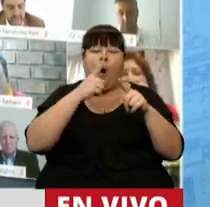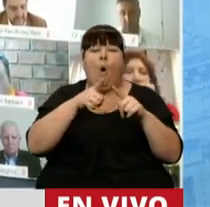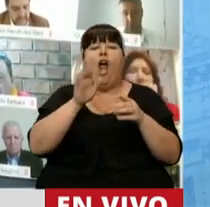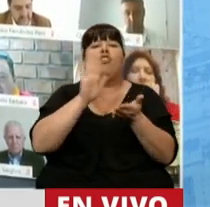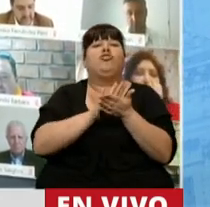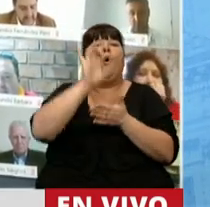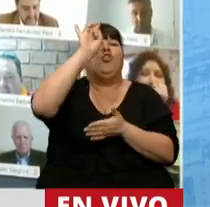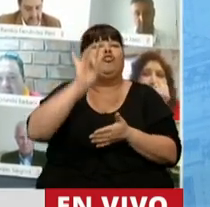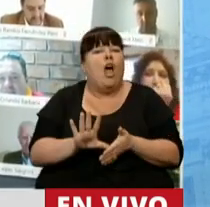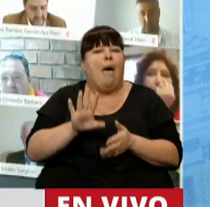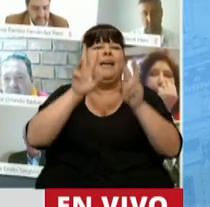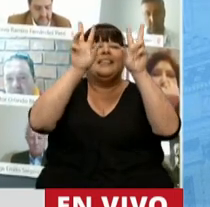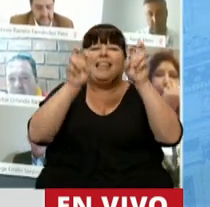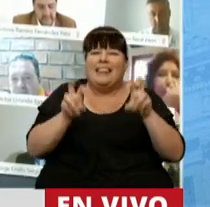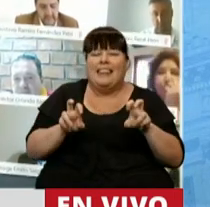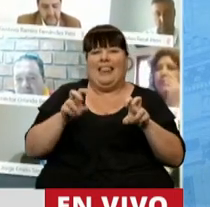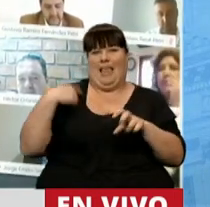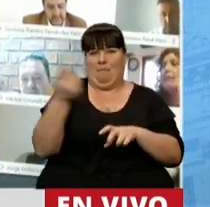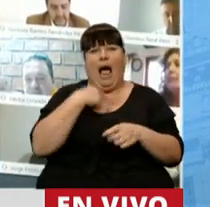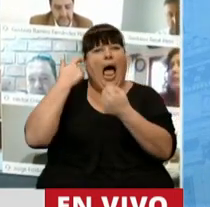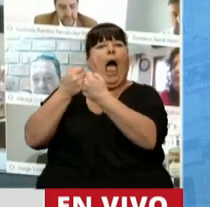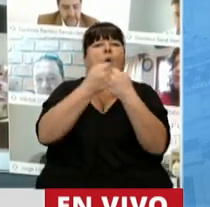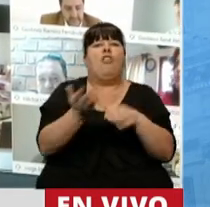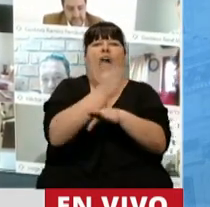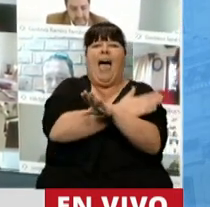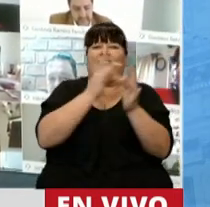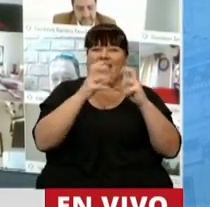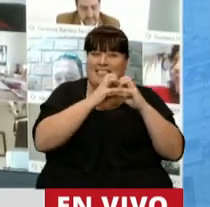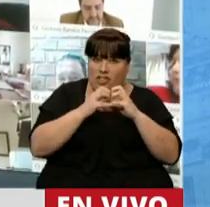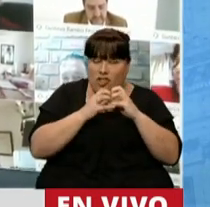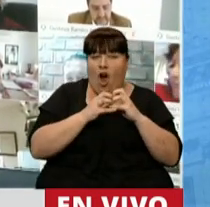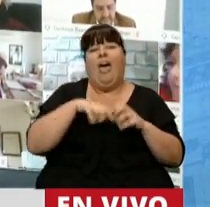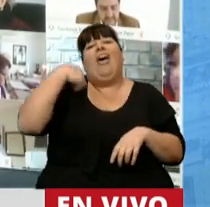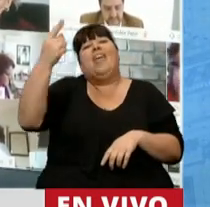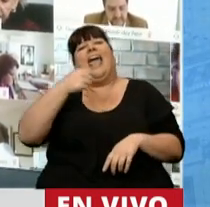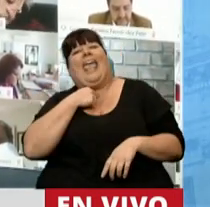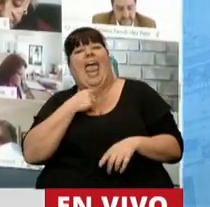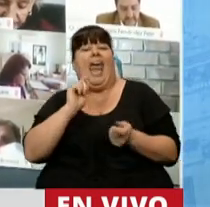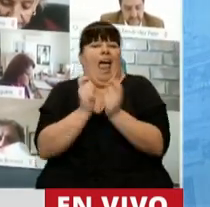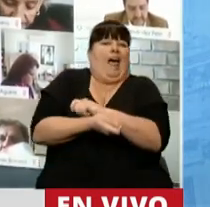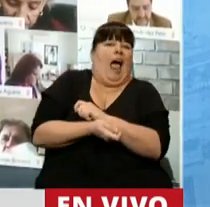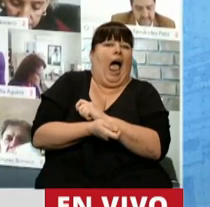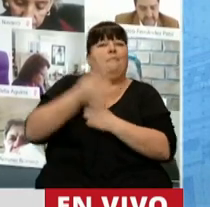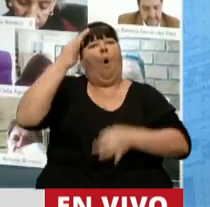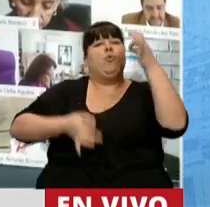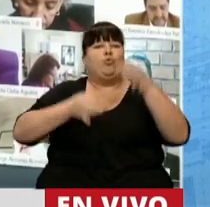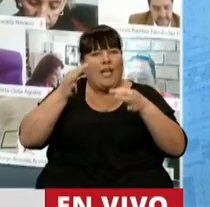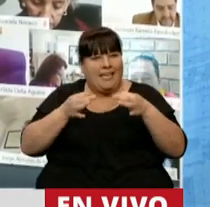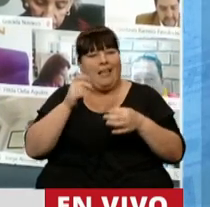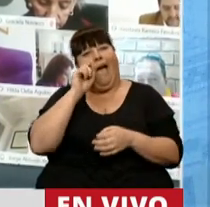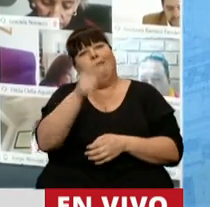tratar solamente cuestiones en las que estamos de acuerdo en las sesiones virtuales, pretendan también venir con la reforma de la justicia,